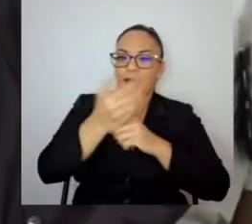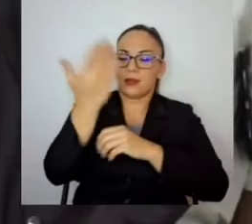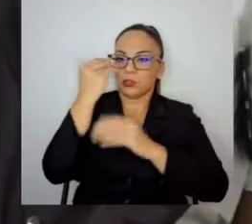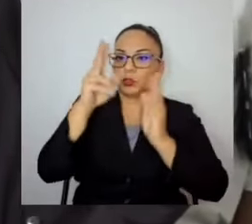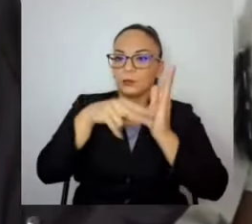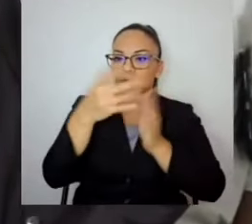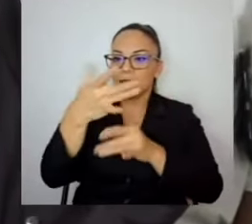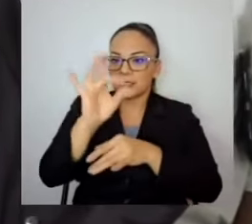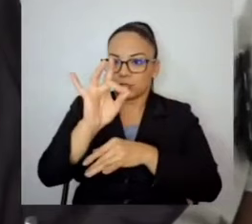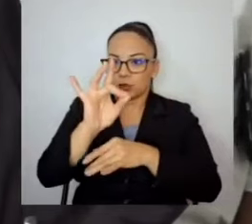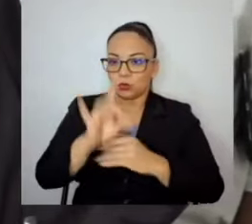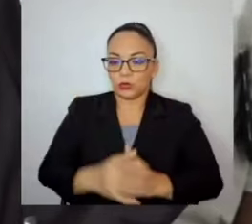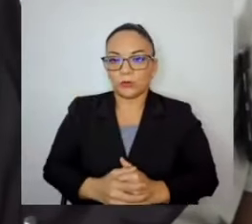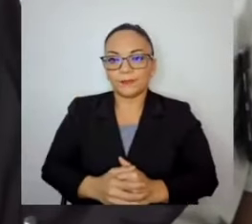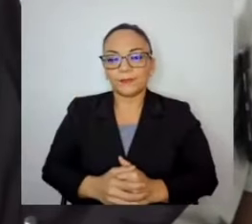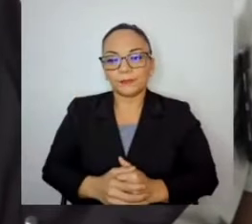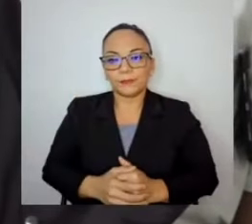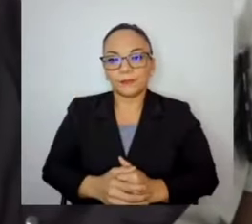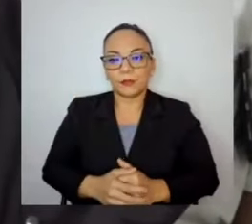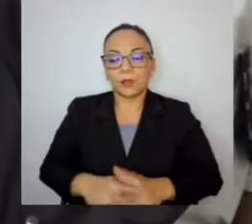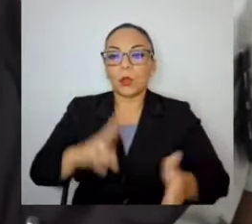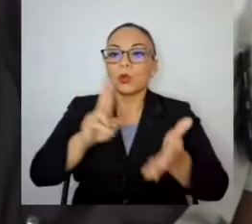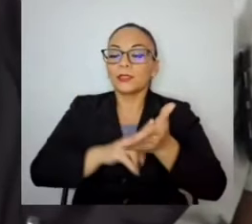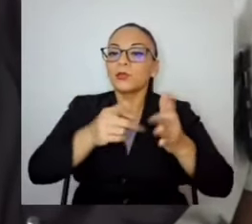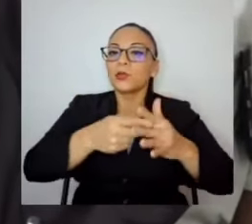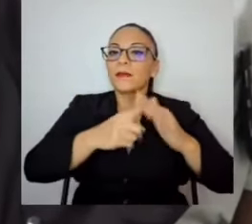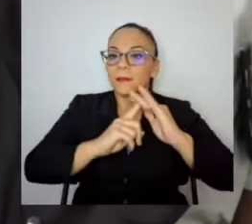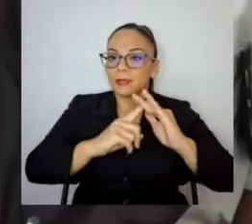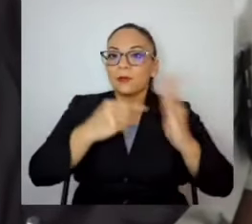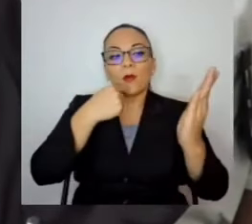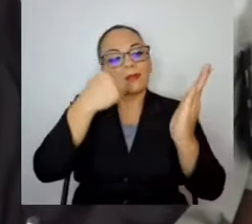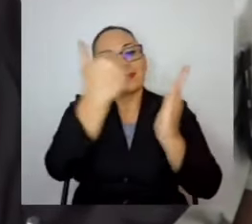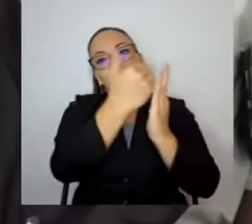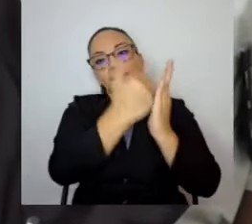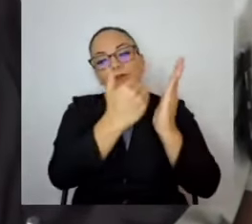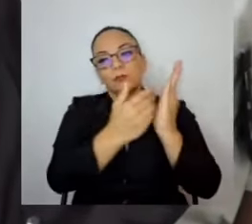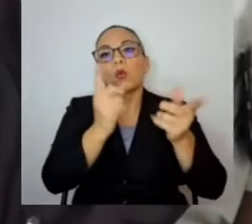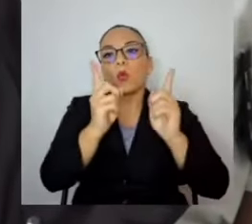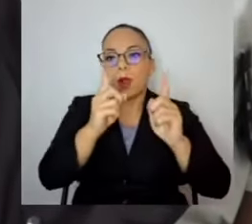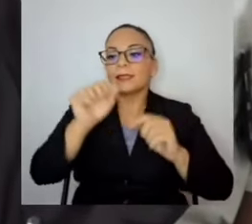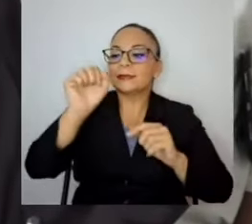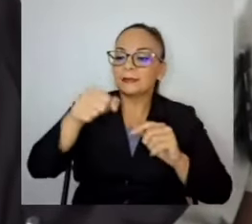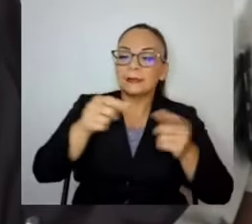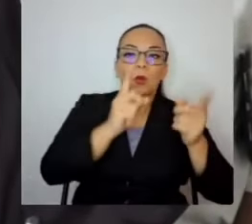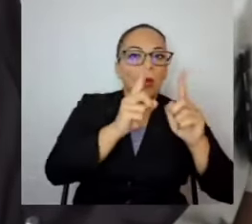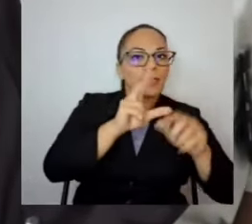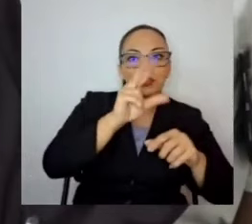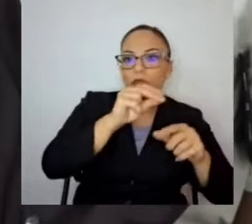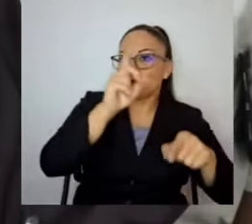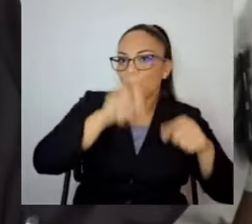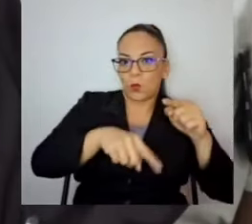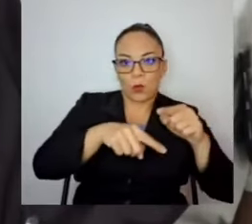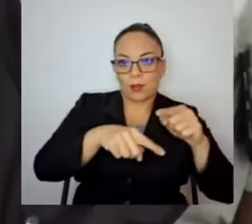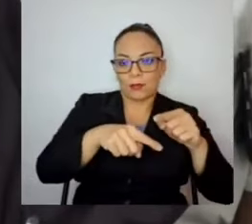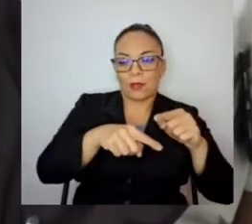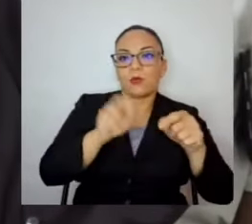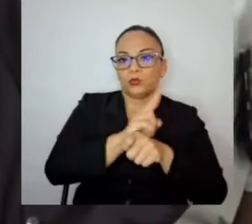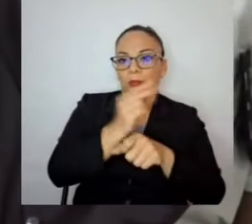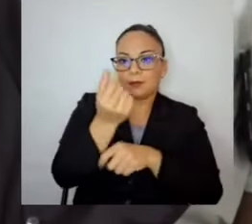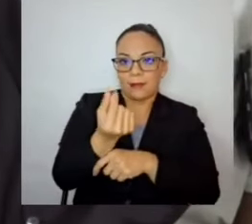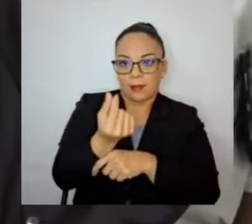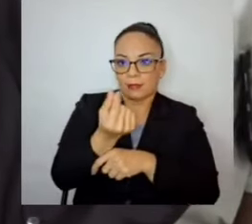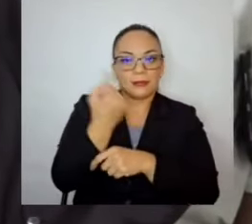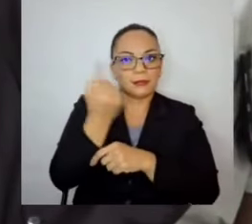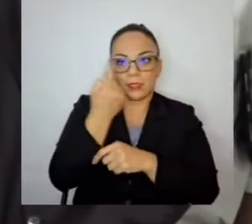y el contrato de préstamo dice las cosas que se pueden o no se pueden financiar, como es el caso siempre